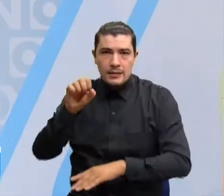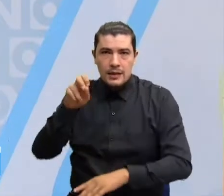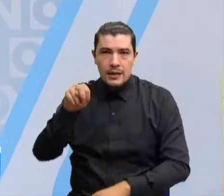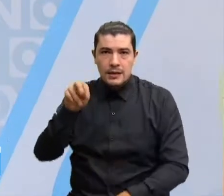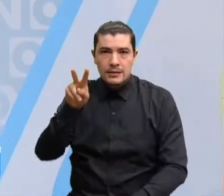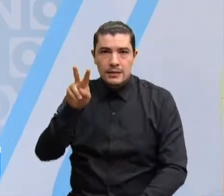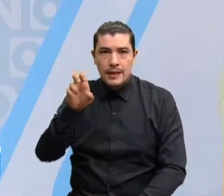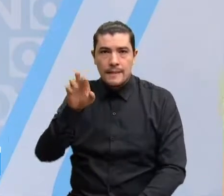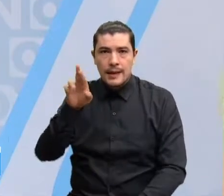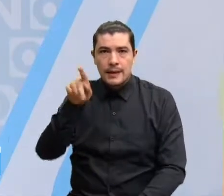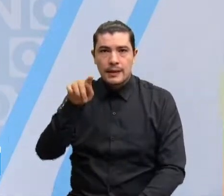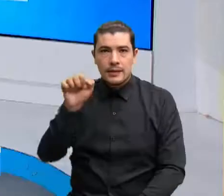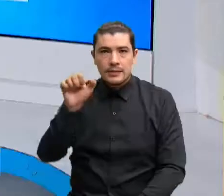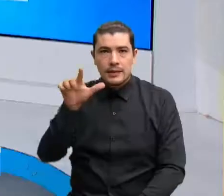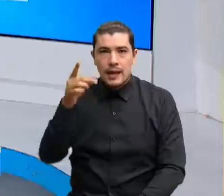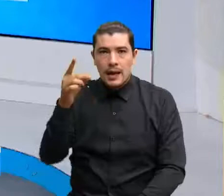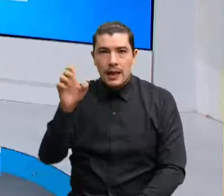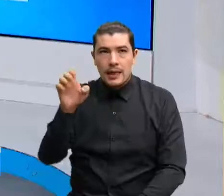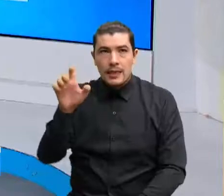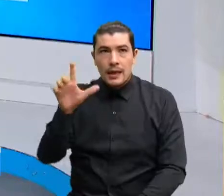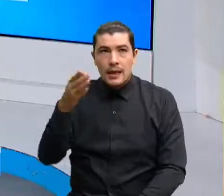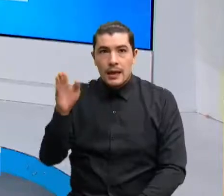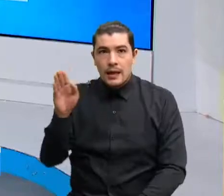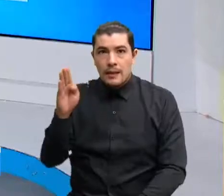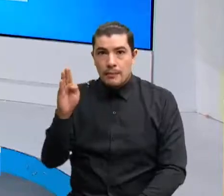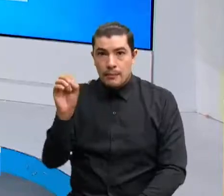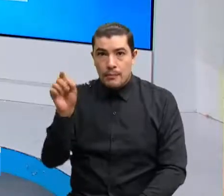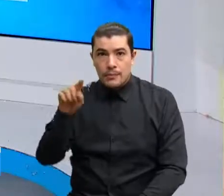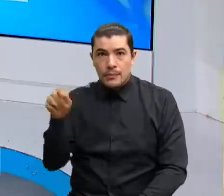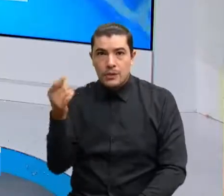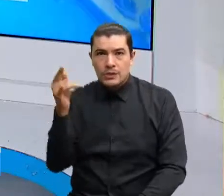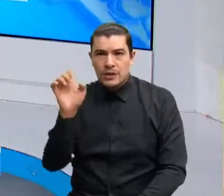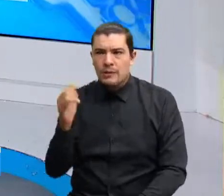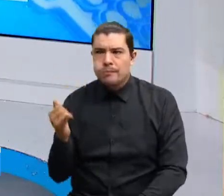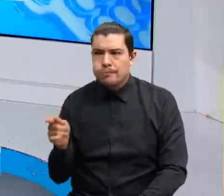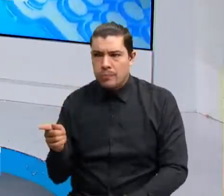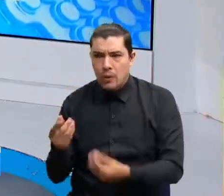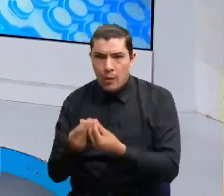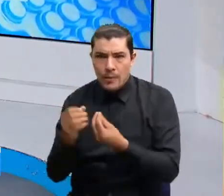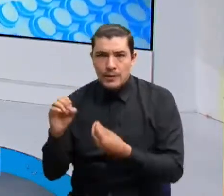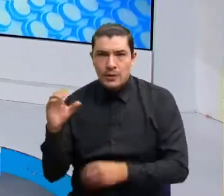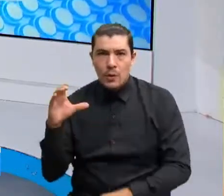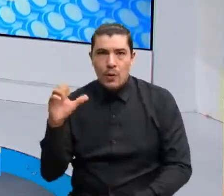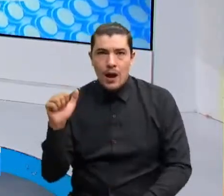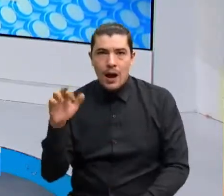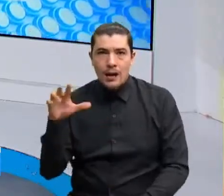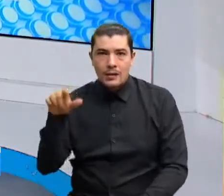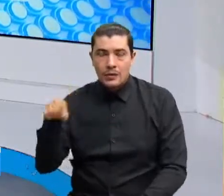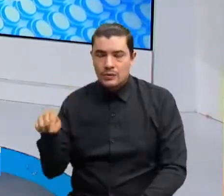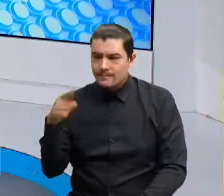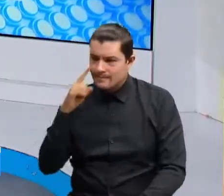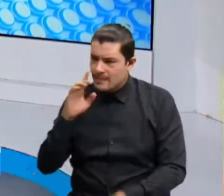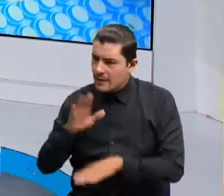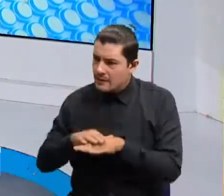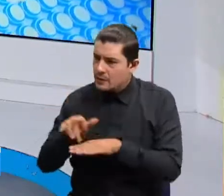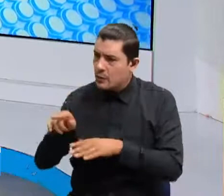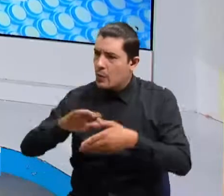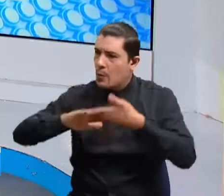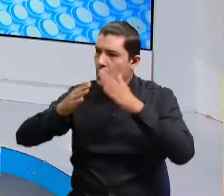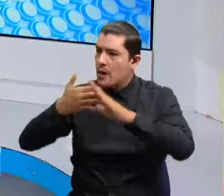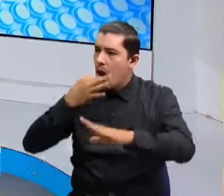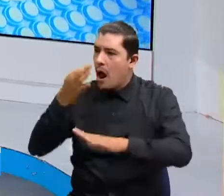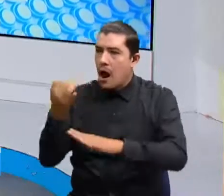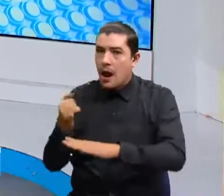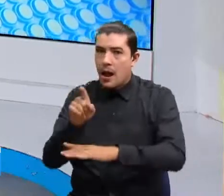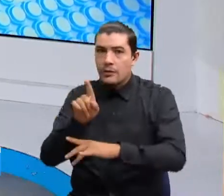donde está Carlos Cárdenas. Porque Carlos, usted conoció una denuncia de la comunidad. 14 postes de energía fueron robados, 14 postes